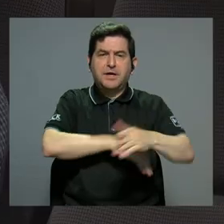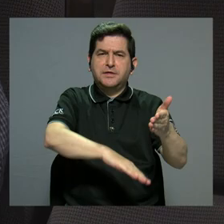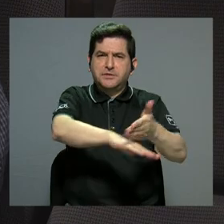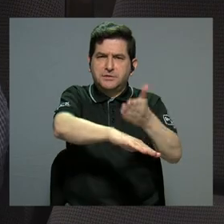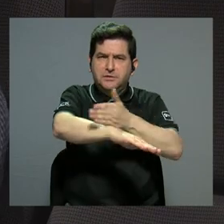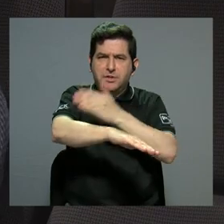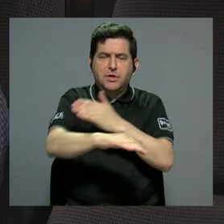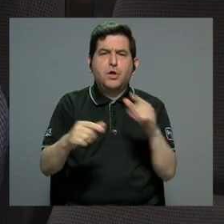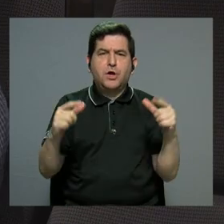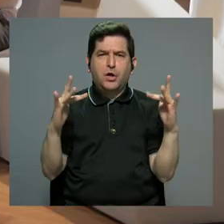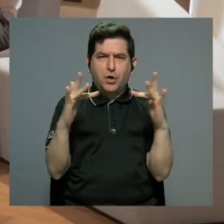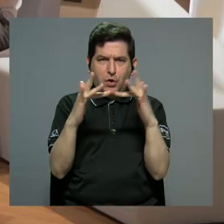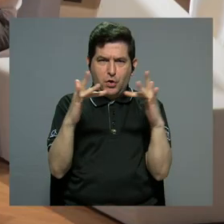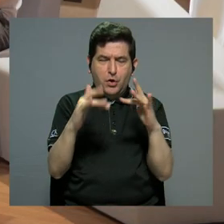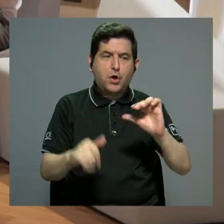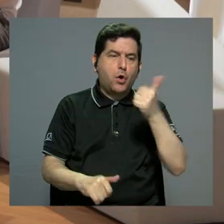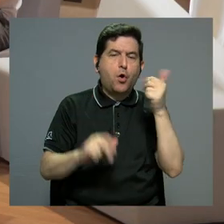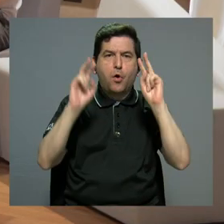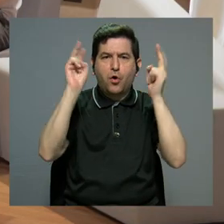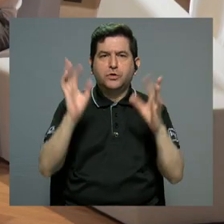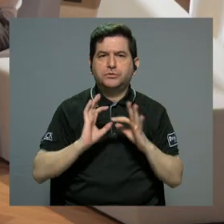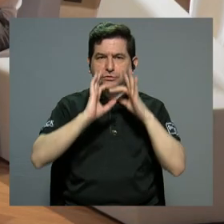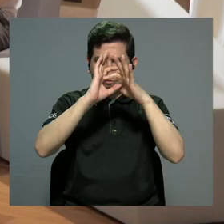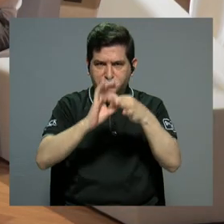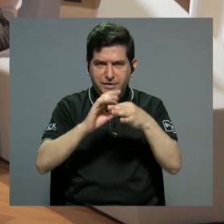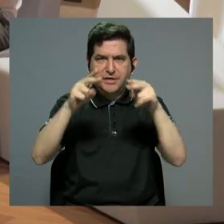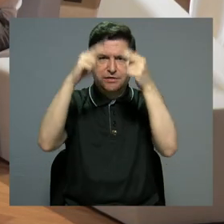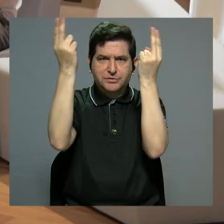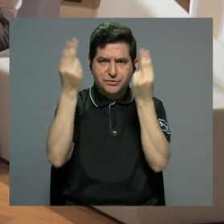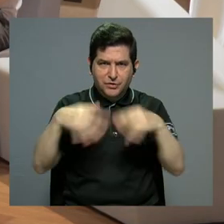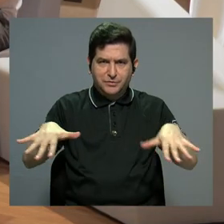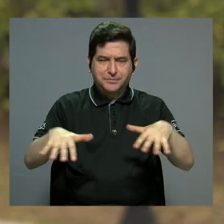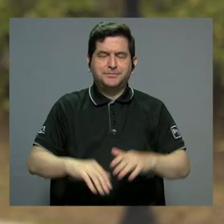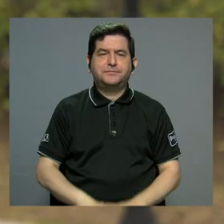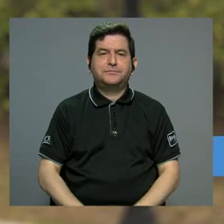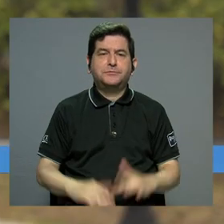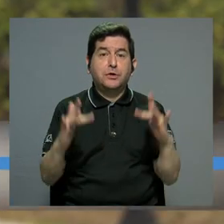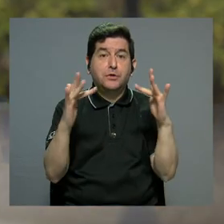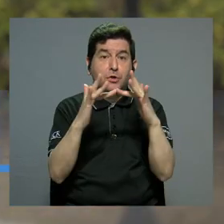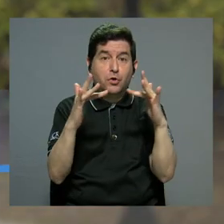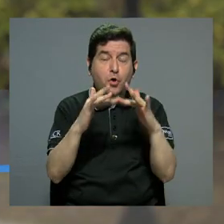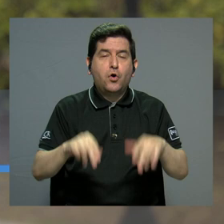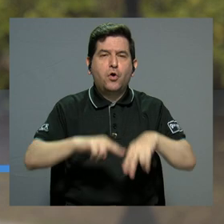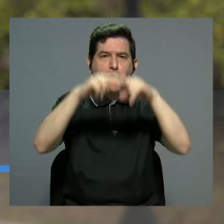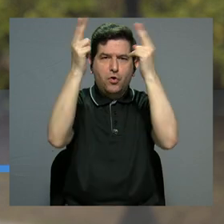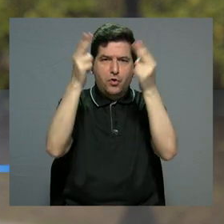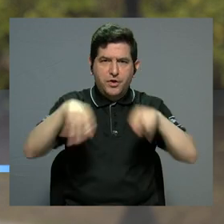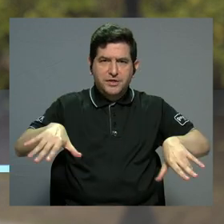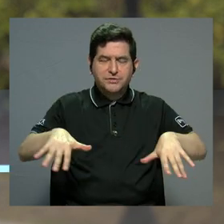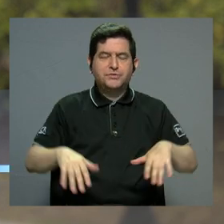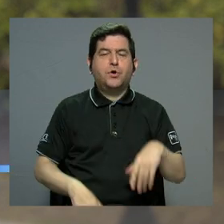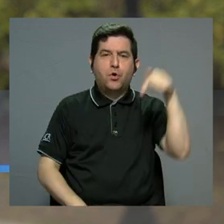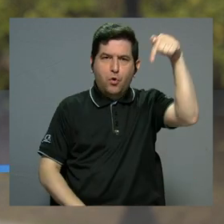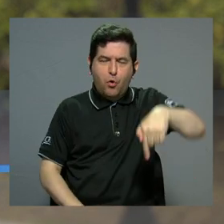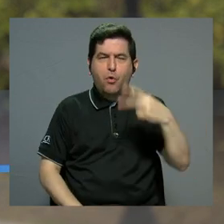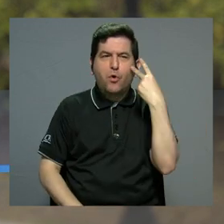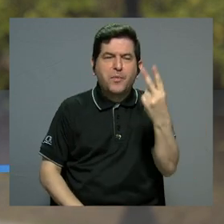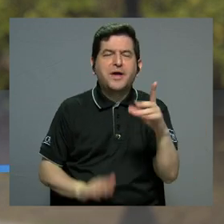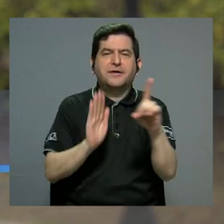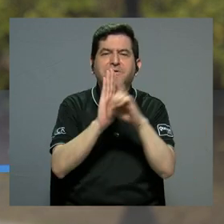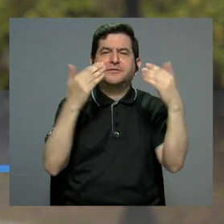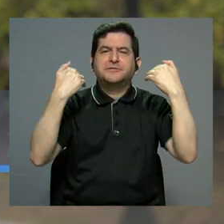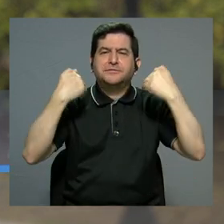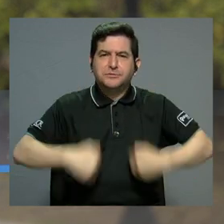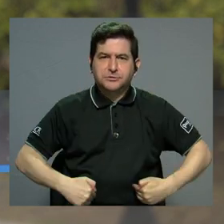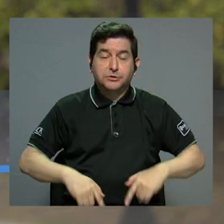para mejorar la conectividad y demás temas relacionados con internet. La conexión a internet hoy en día debe verse como